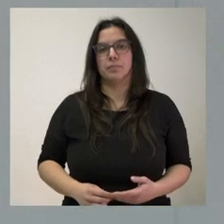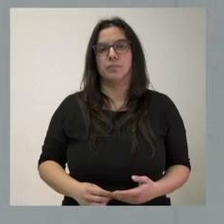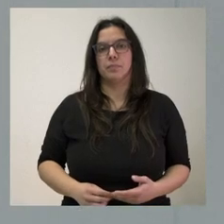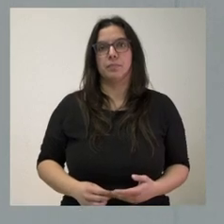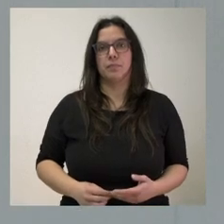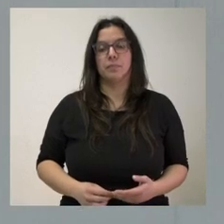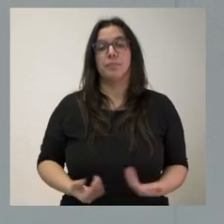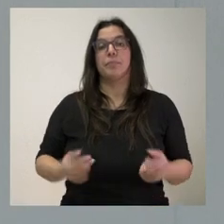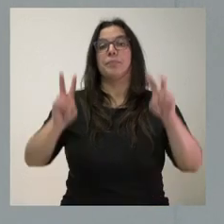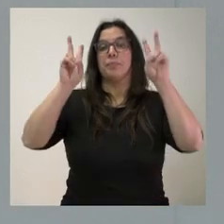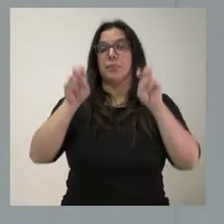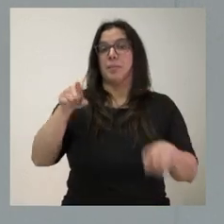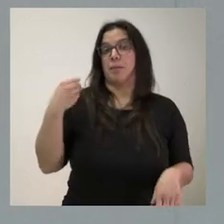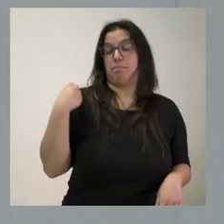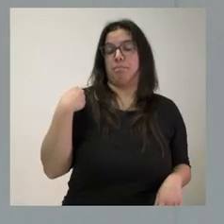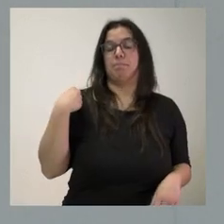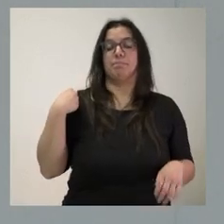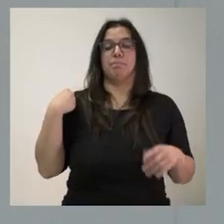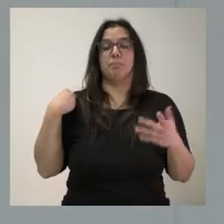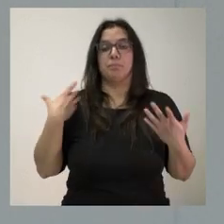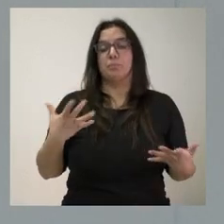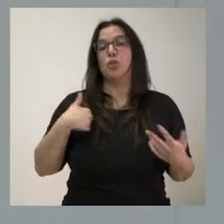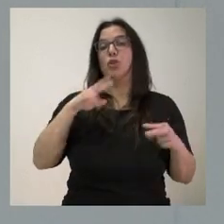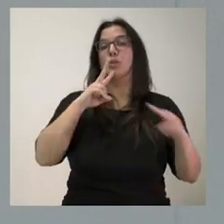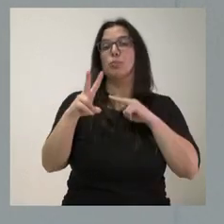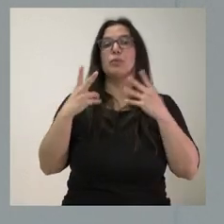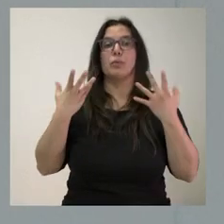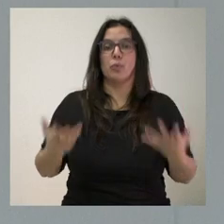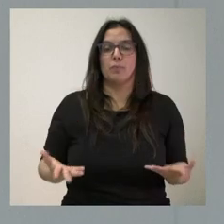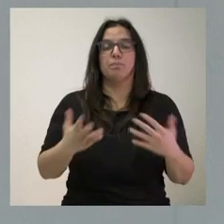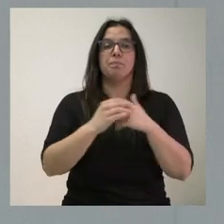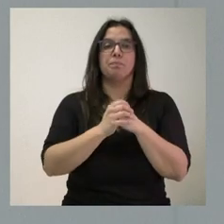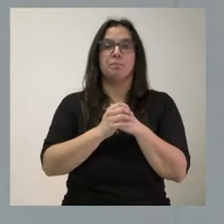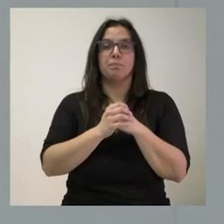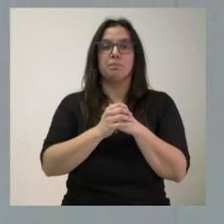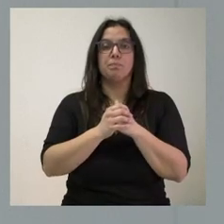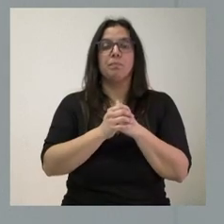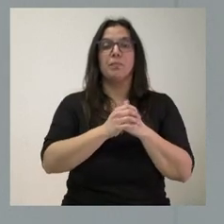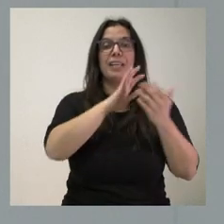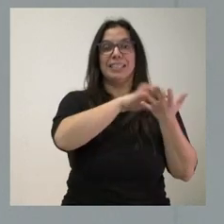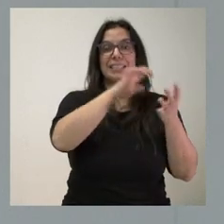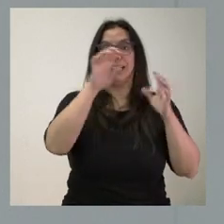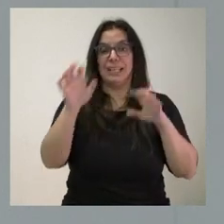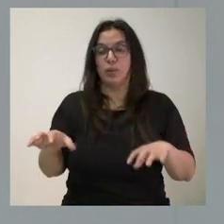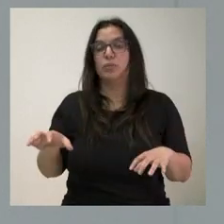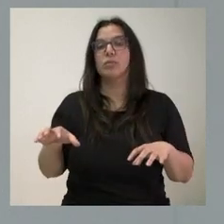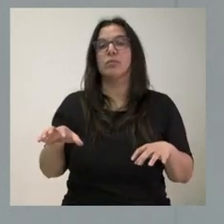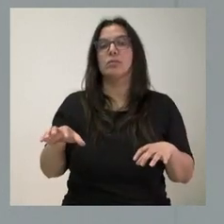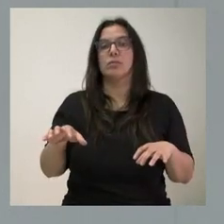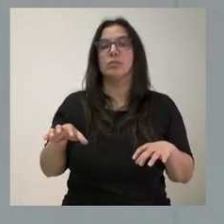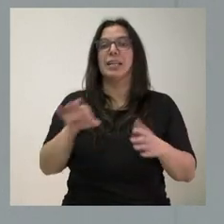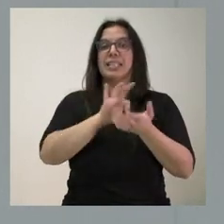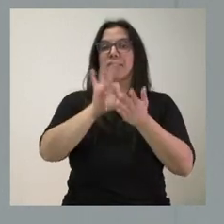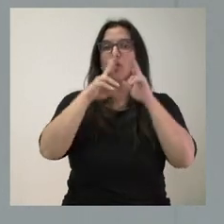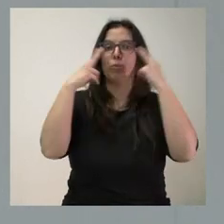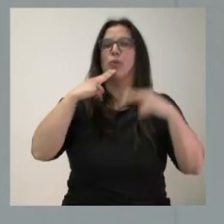Sobre la cuestión que usted plantea, lo que tengo que señalarle es que Castilla y León tiene unos buenos servicios